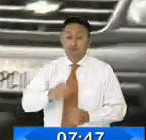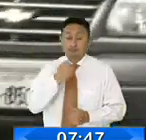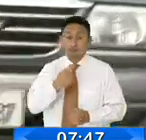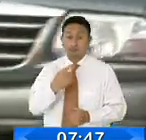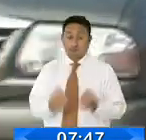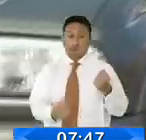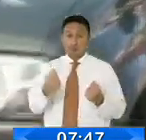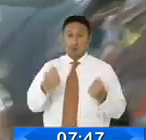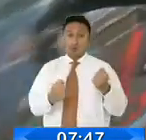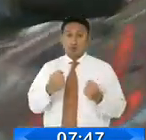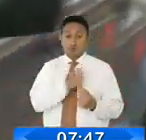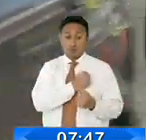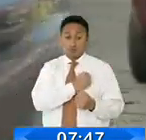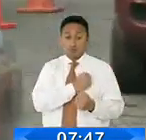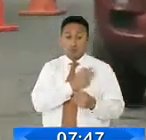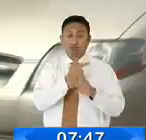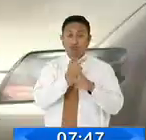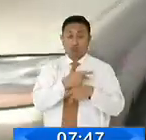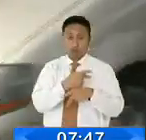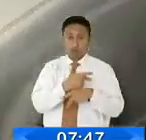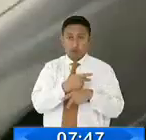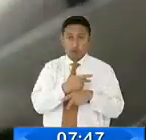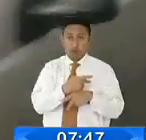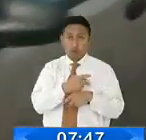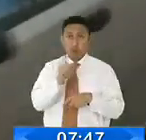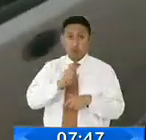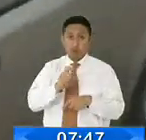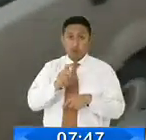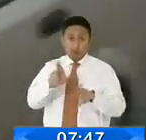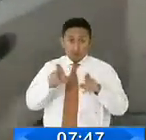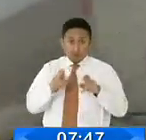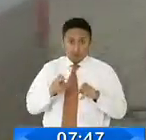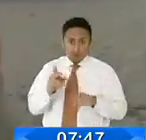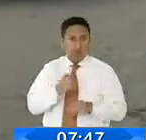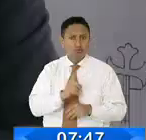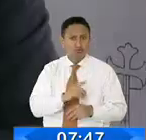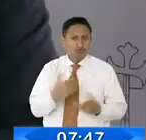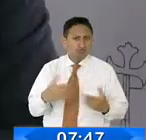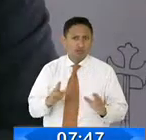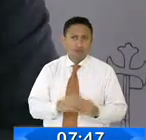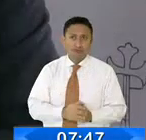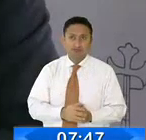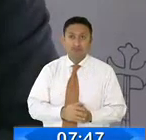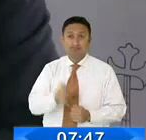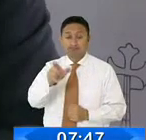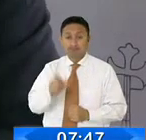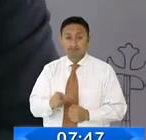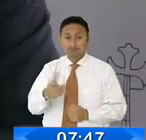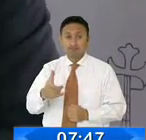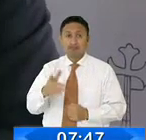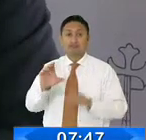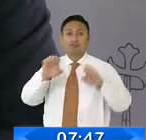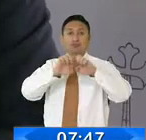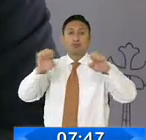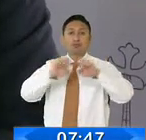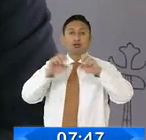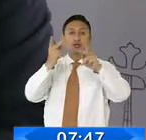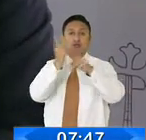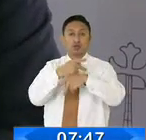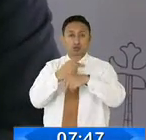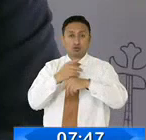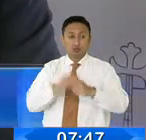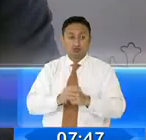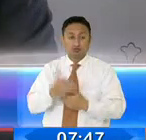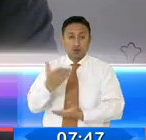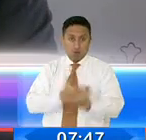vehículos que pertenezcan al sector productivo ya no necesitarán salvoconductos. Los que pertenecen a las empresas del sector productivo